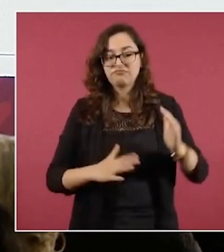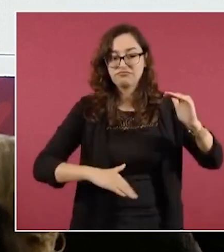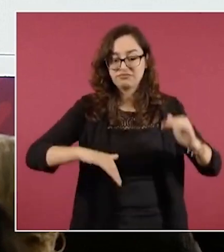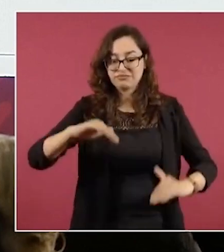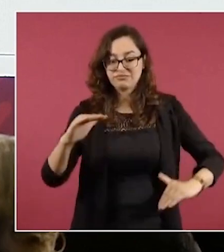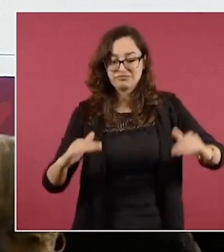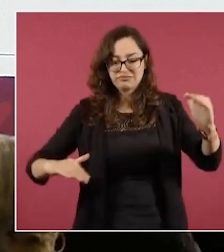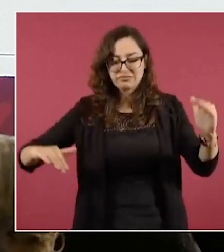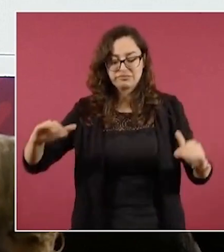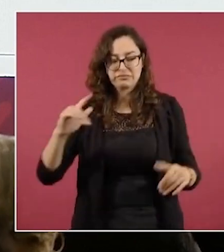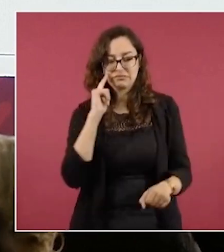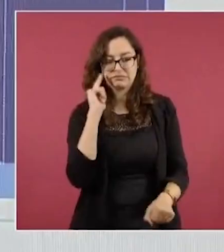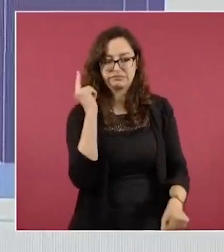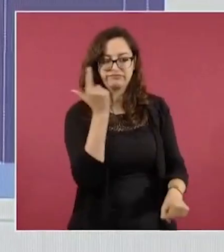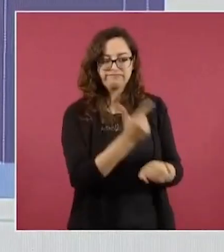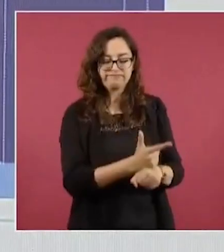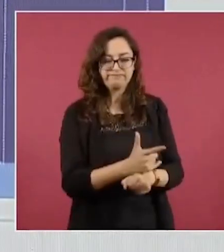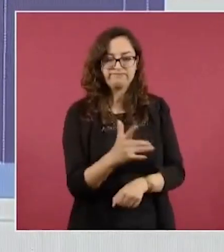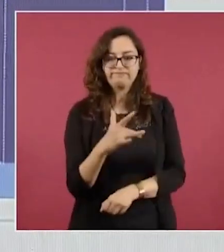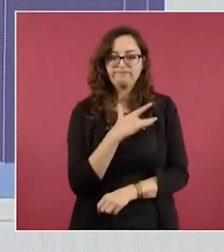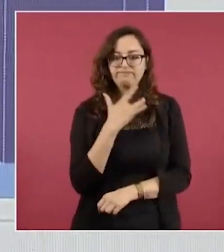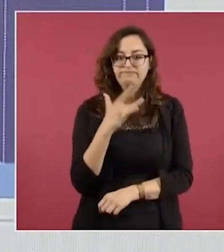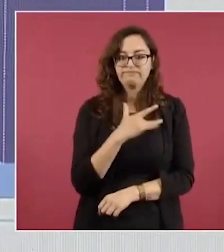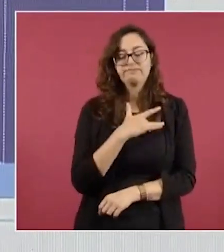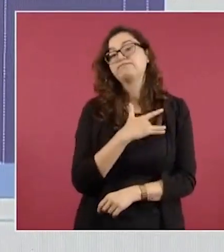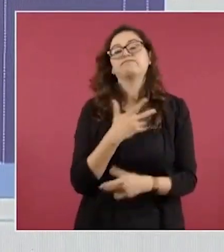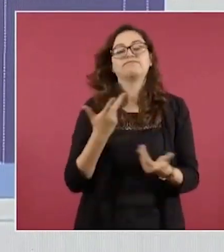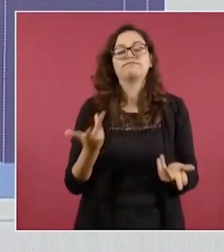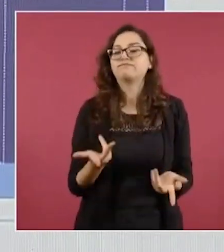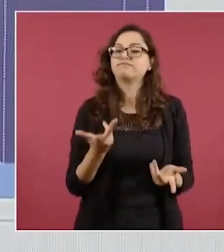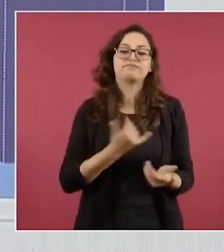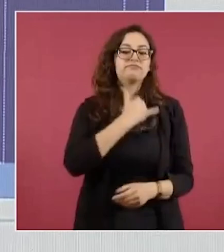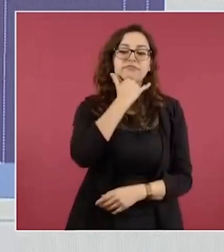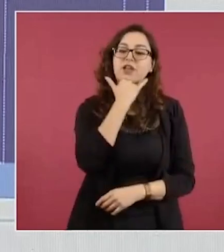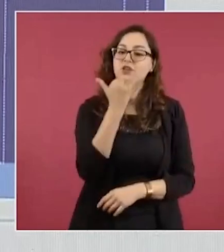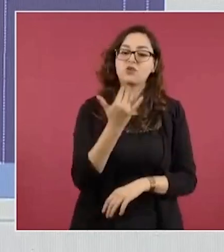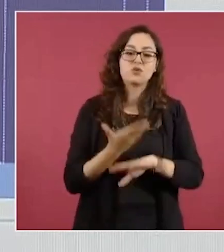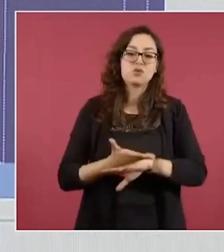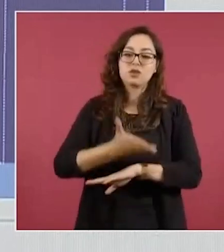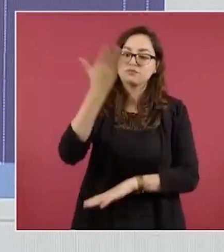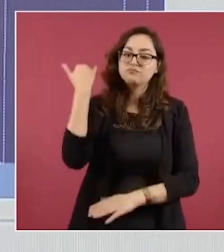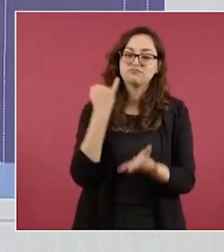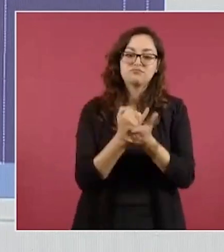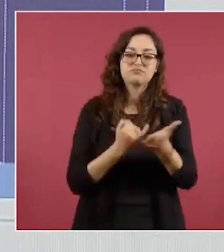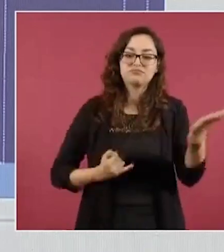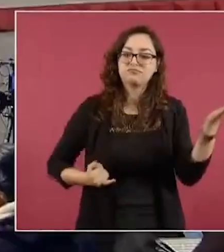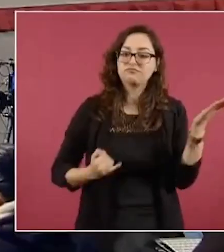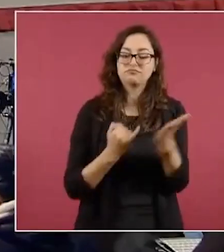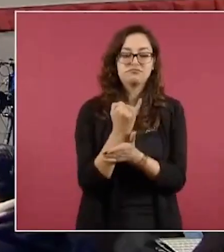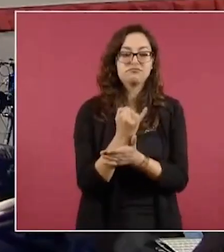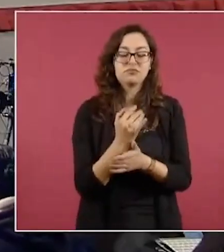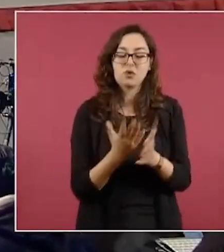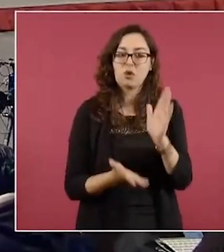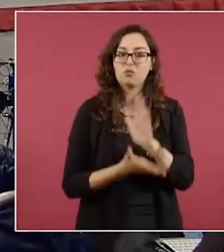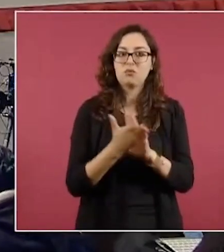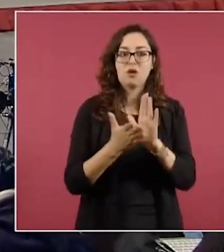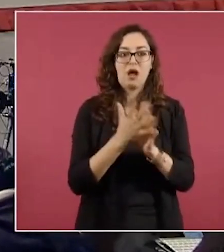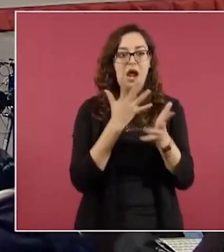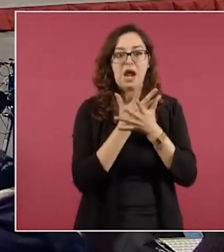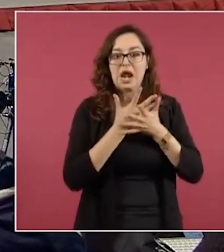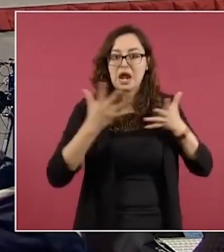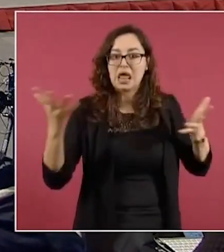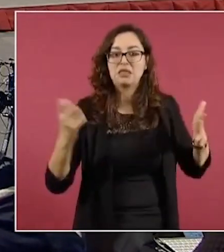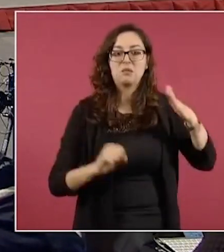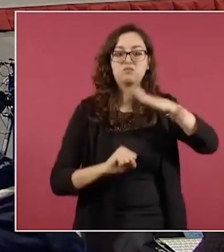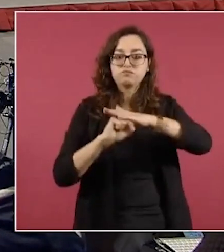decidió entonces construir un edificio muy pesado, muy grande, de dos pisos, que tuvo que tener una cimentación de pilas que